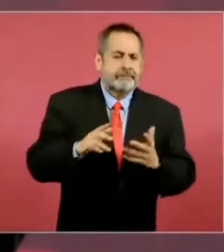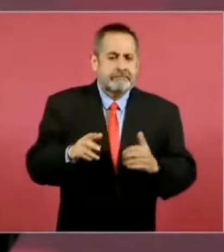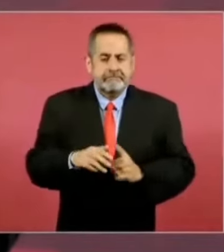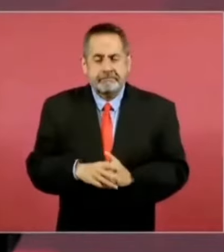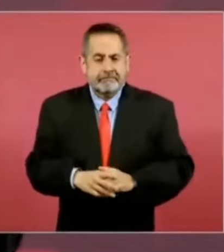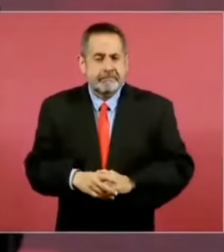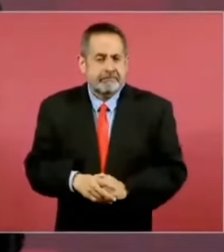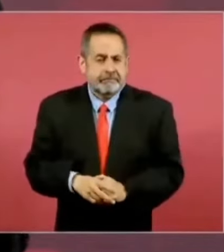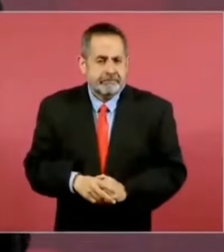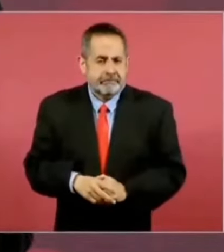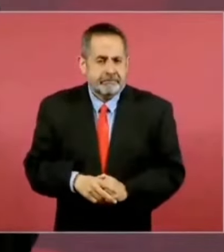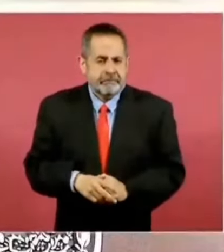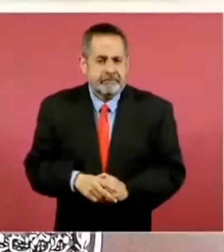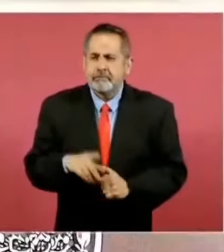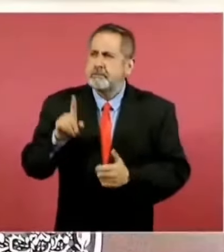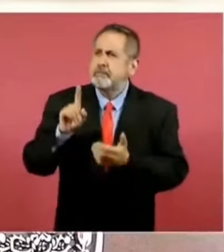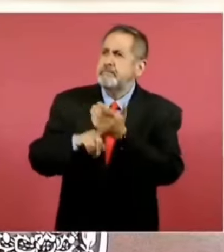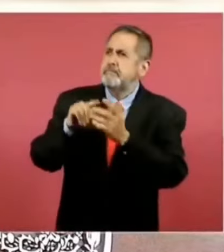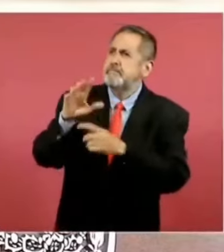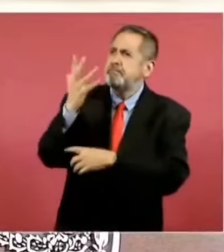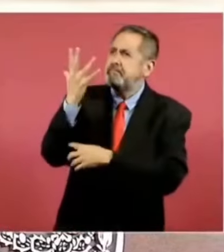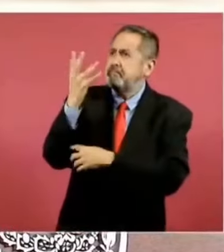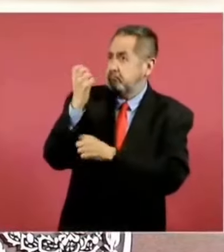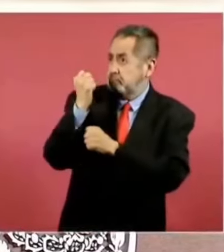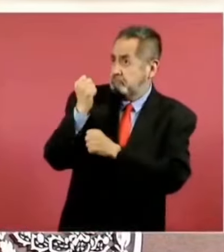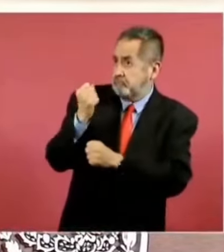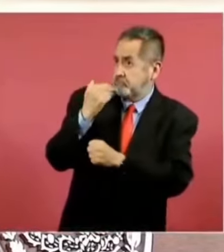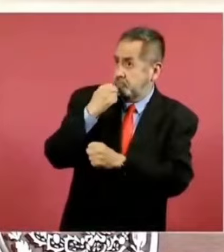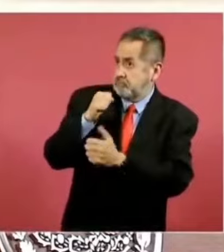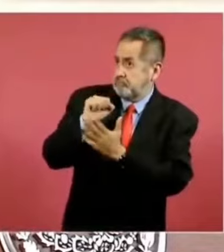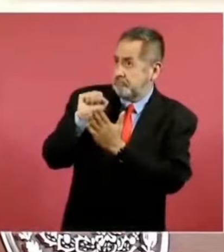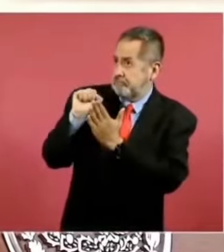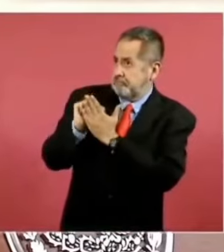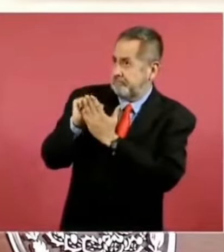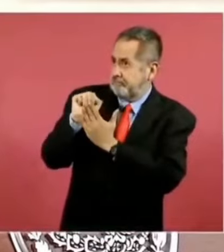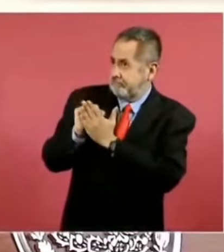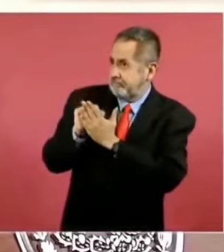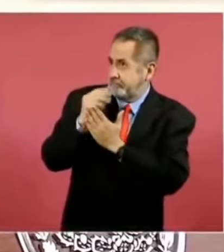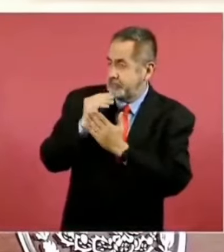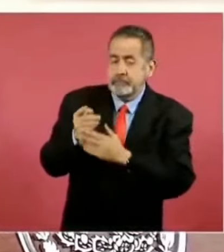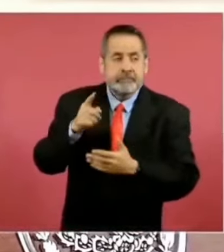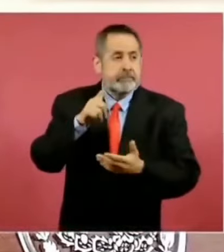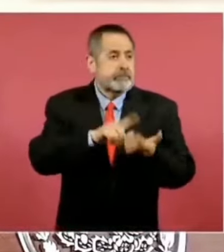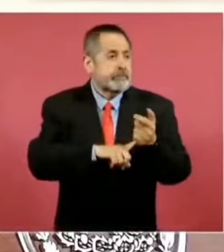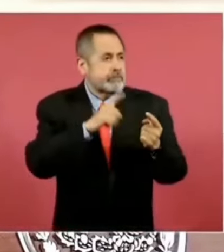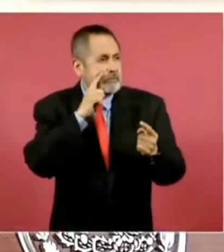tiene pudrición, la guanábana,